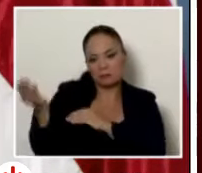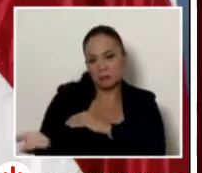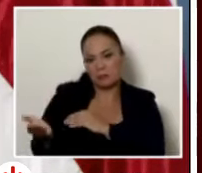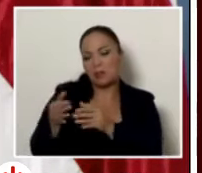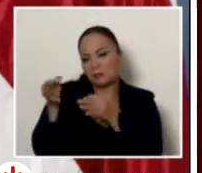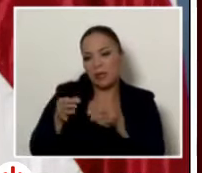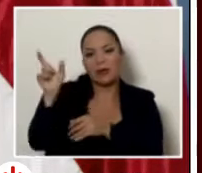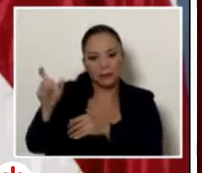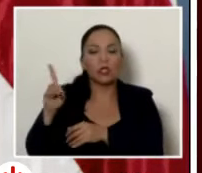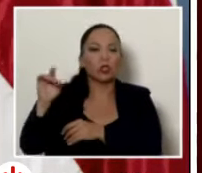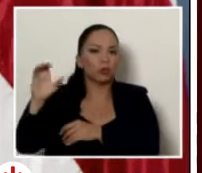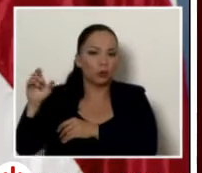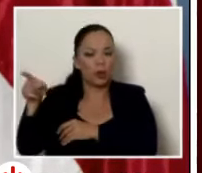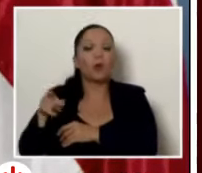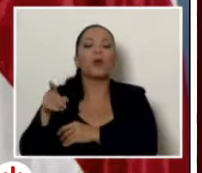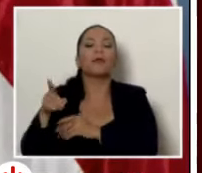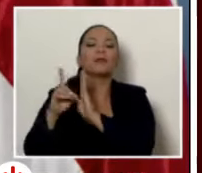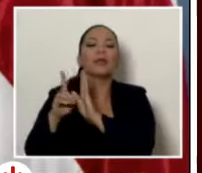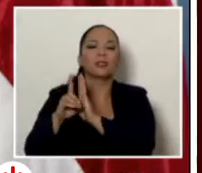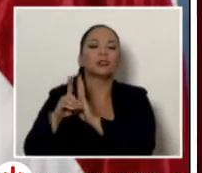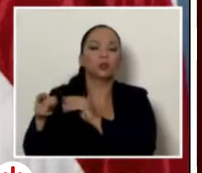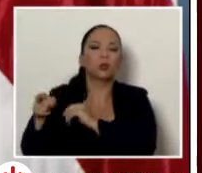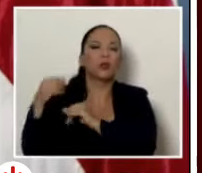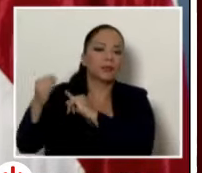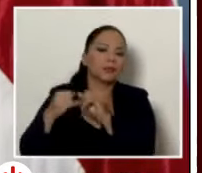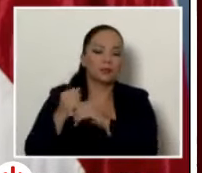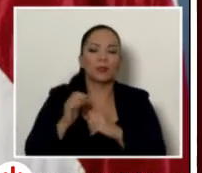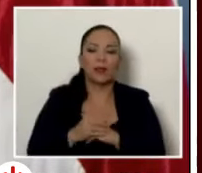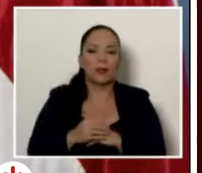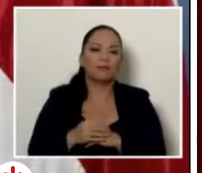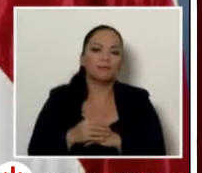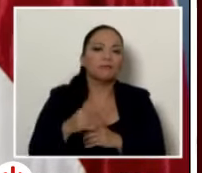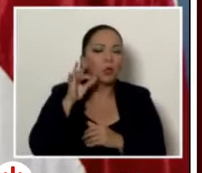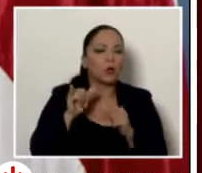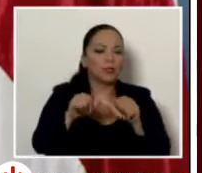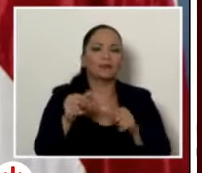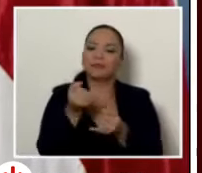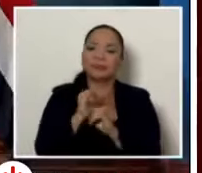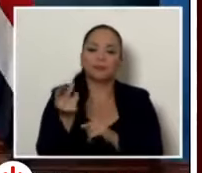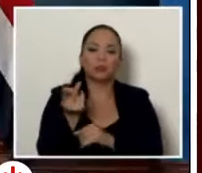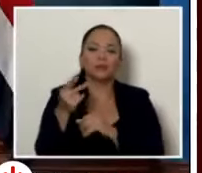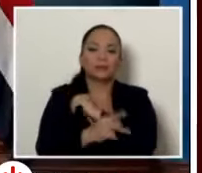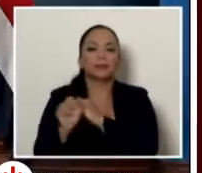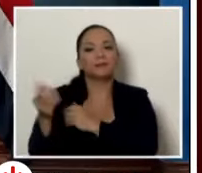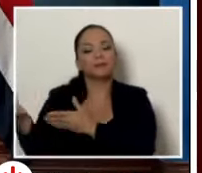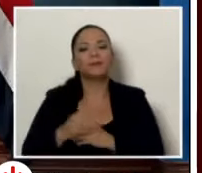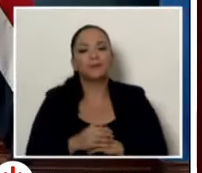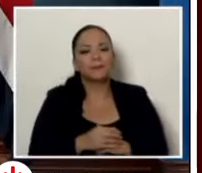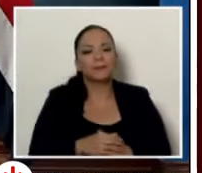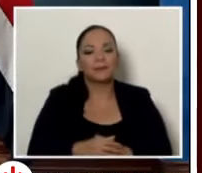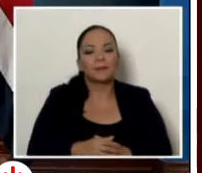internacional y puede pero hasta donde yo sé seguimos así dele don Arnoldo en